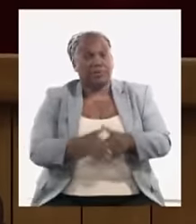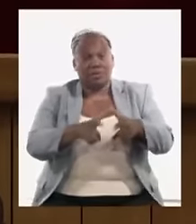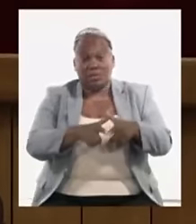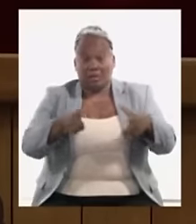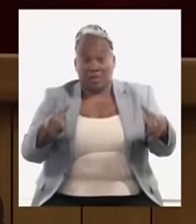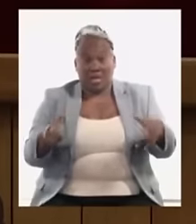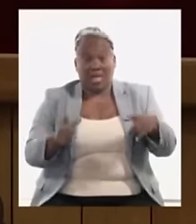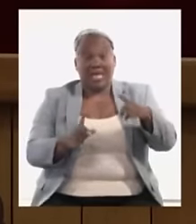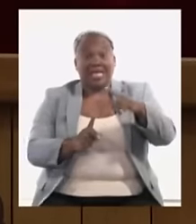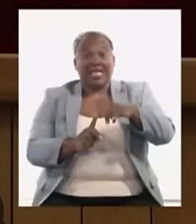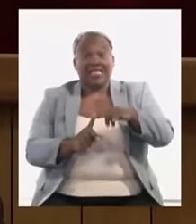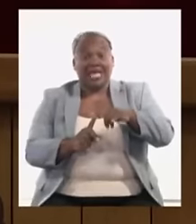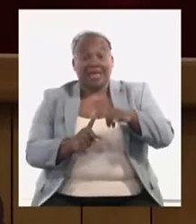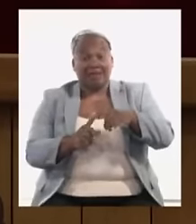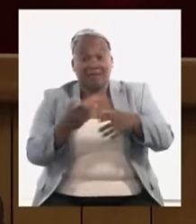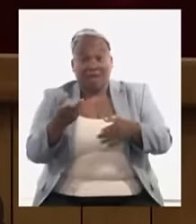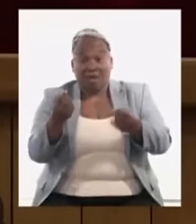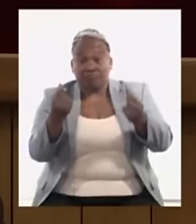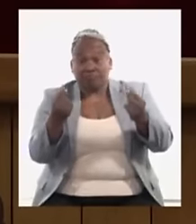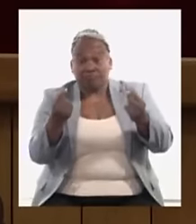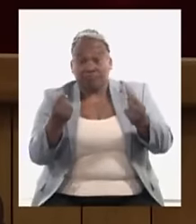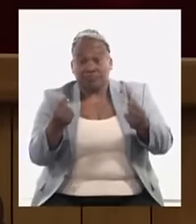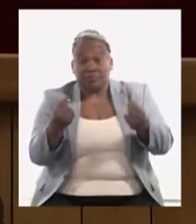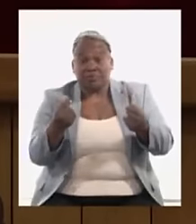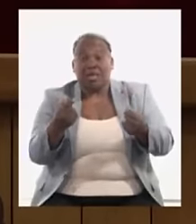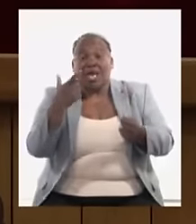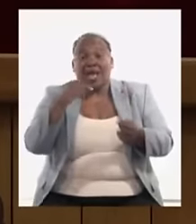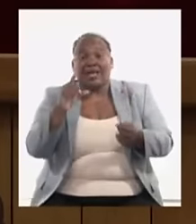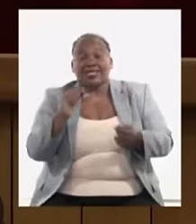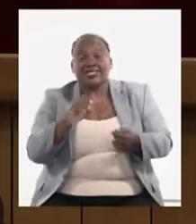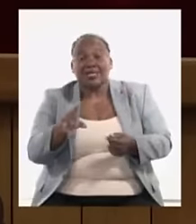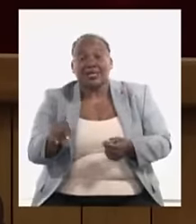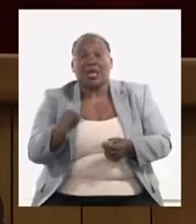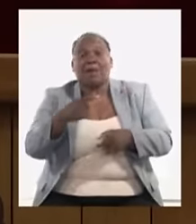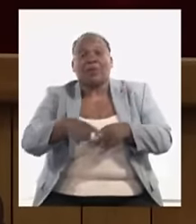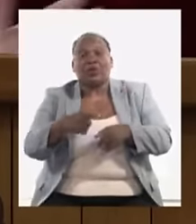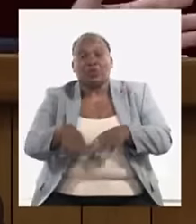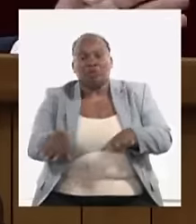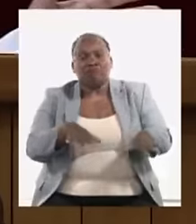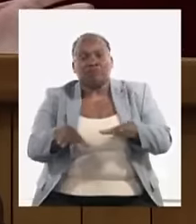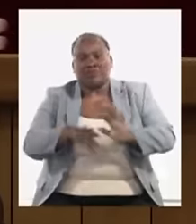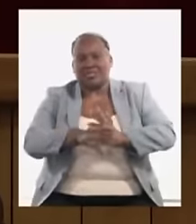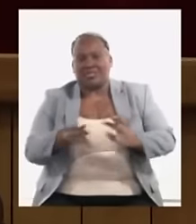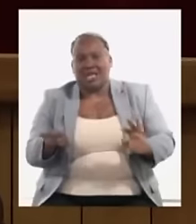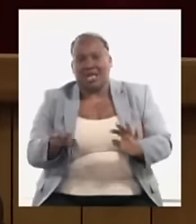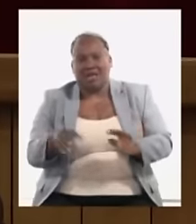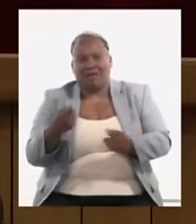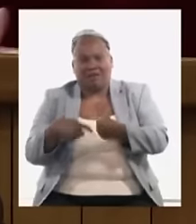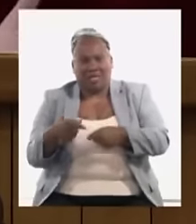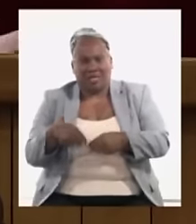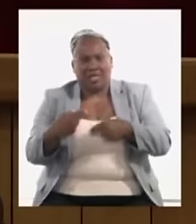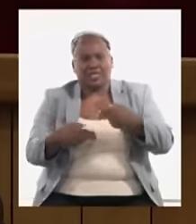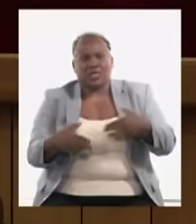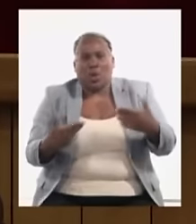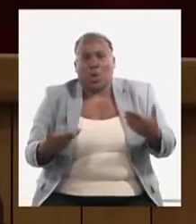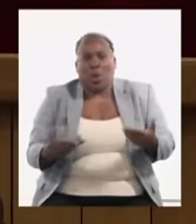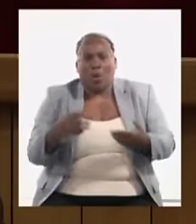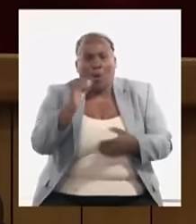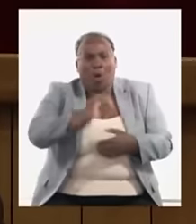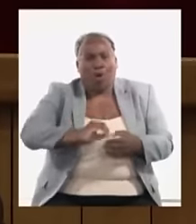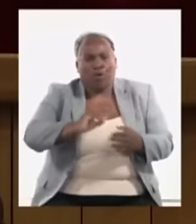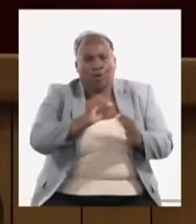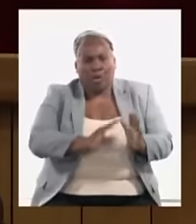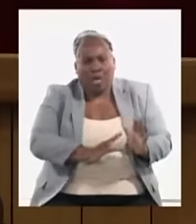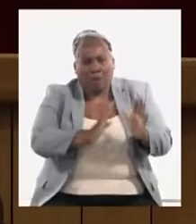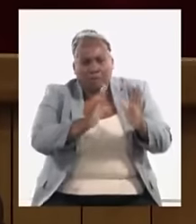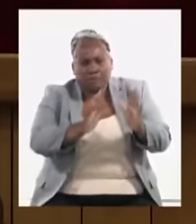tarifas arancelarias a la importación de los productos listos para la venta vamos a hacerlo ordenadamente reguladamente